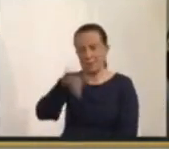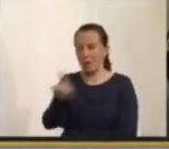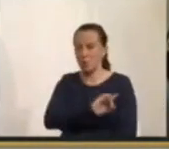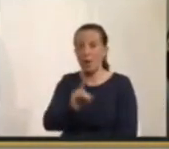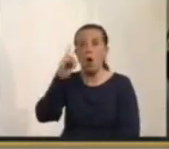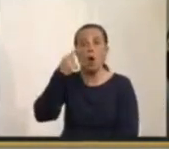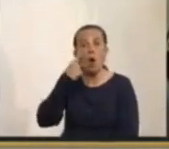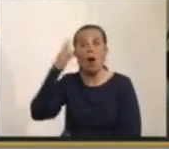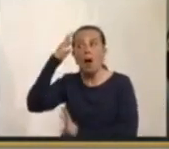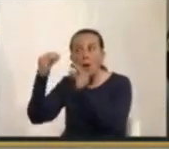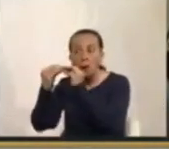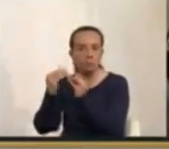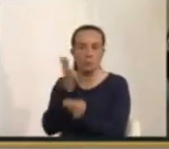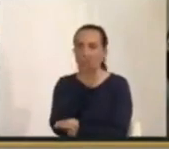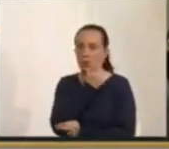no hay.